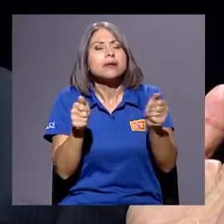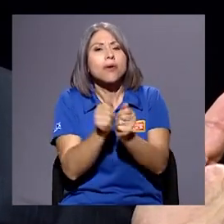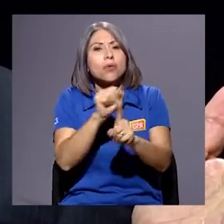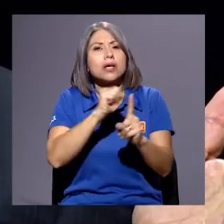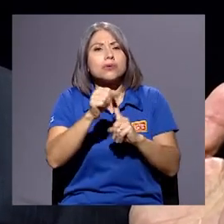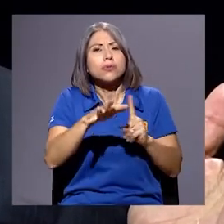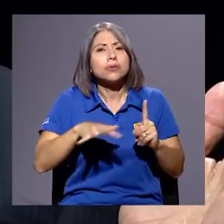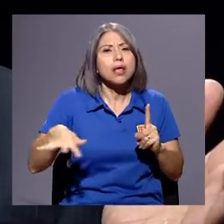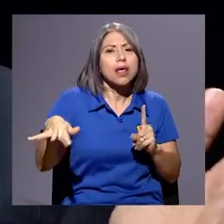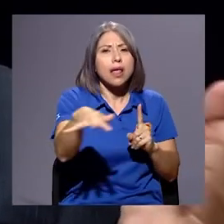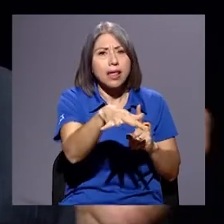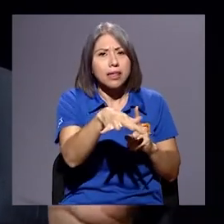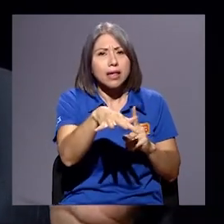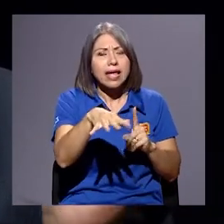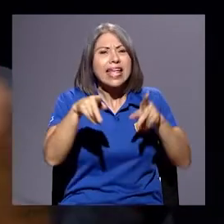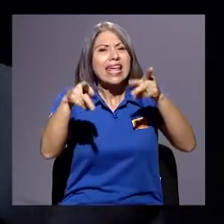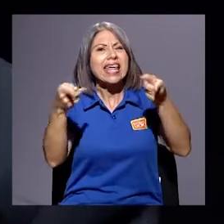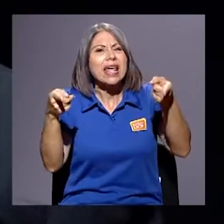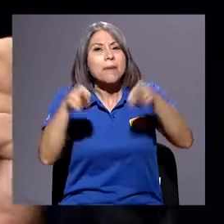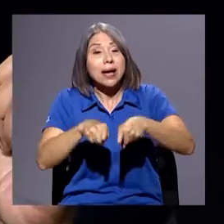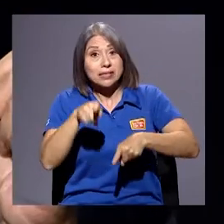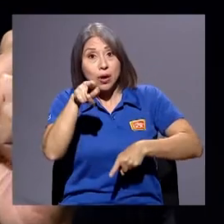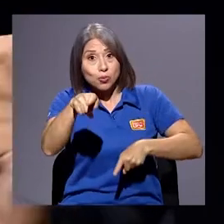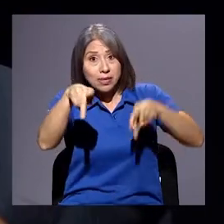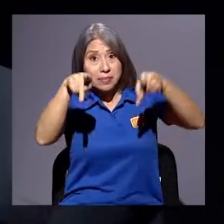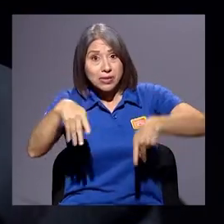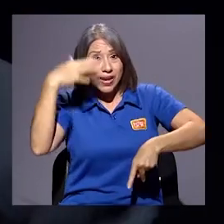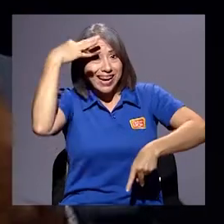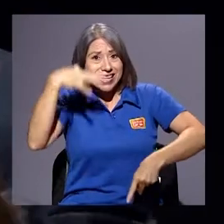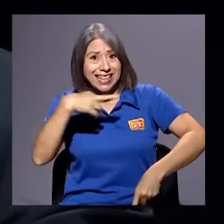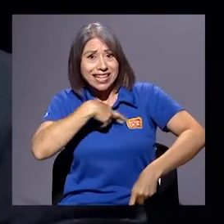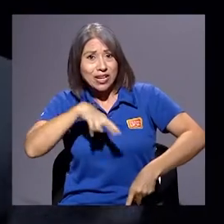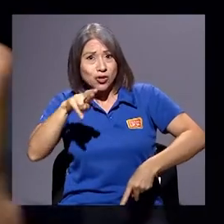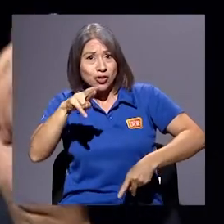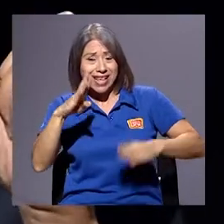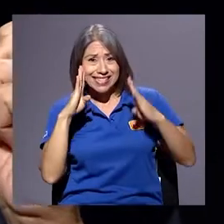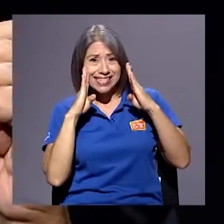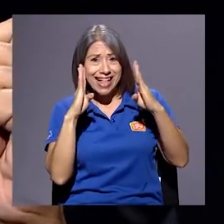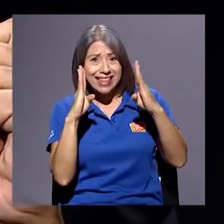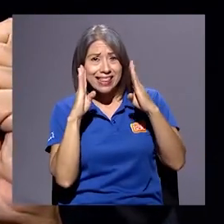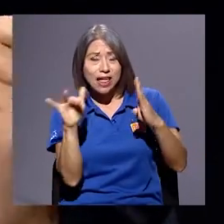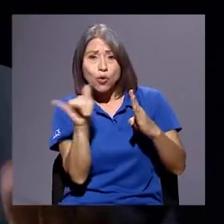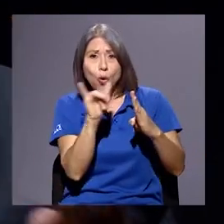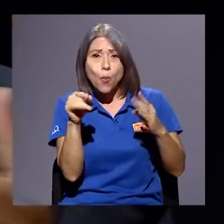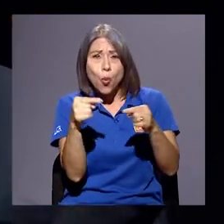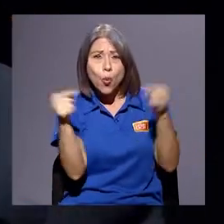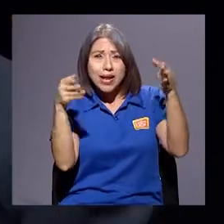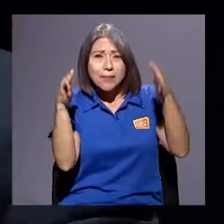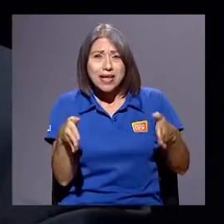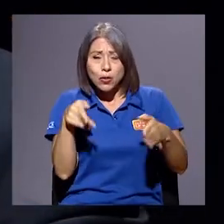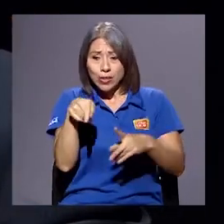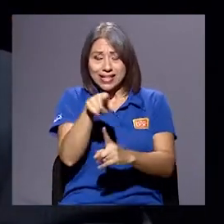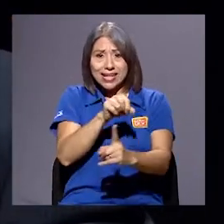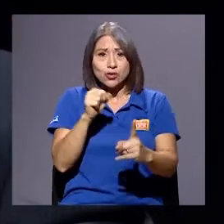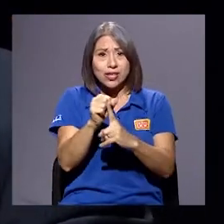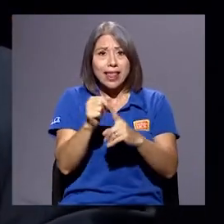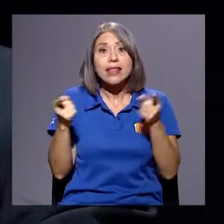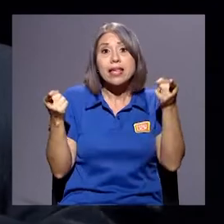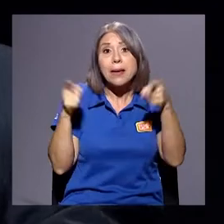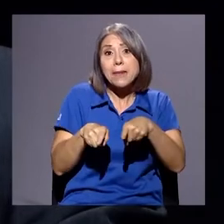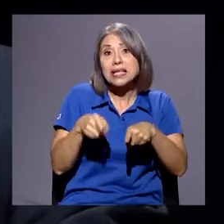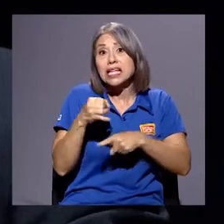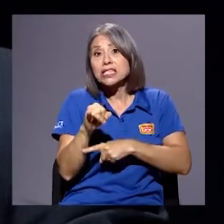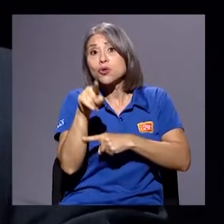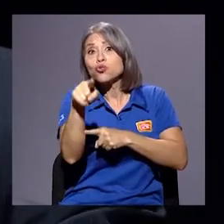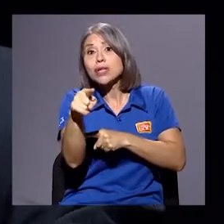cuando usted, como creyente religioso, está siendo tratado como si fuera un enemigo de esta sociedad? ¿Qué pasa cuando usted, como integrante de un